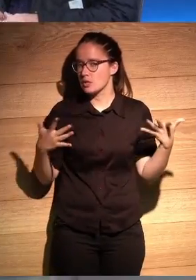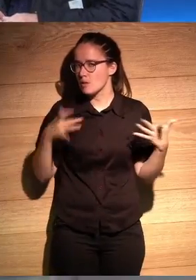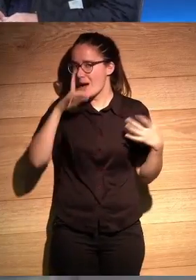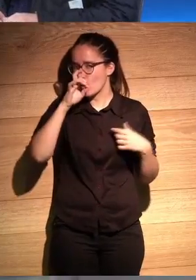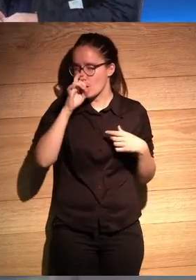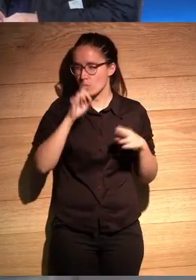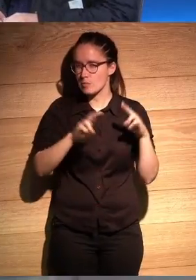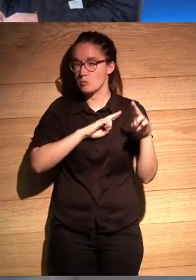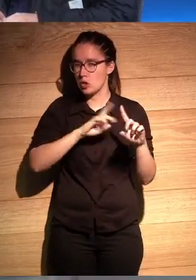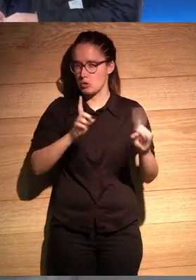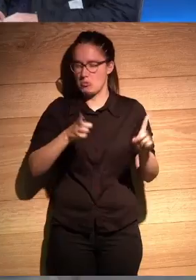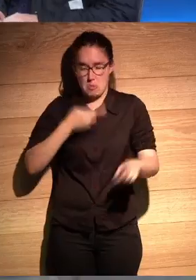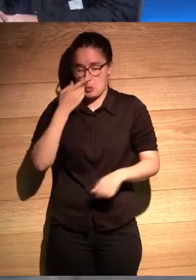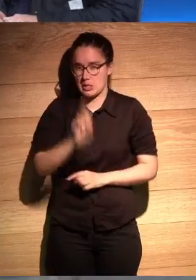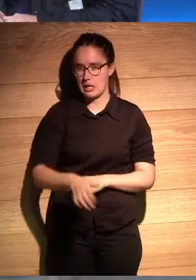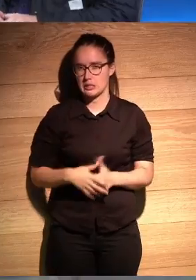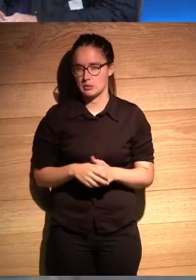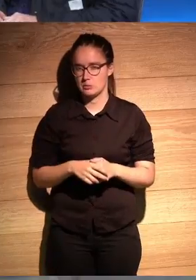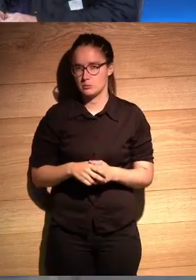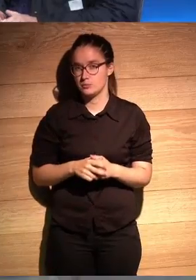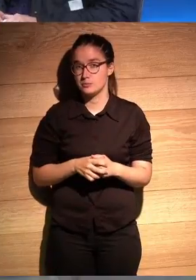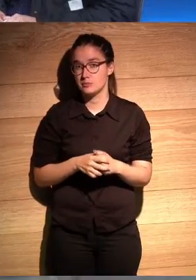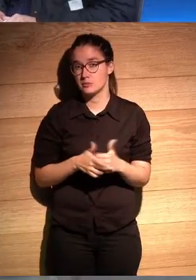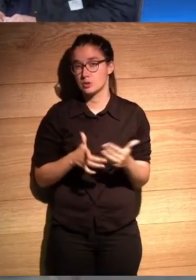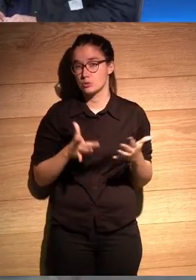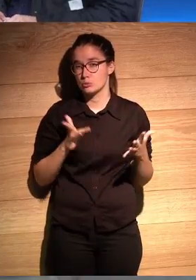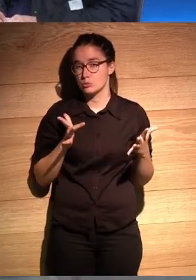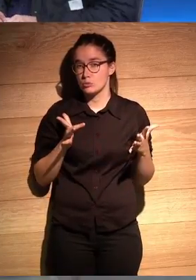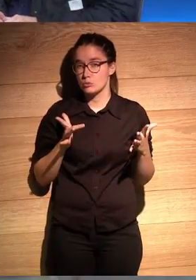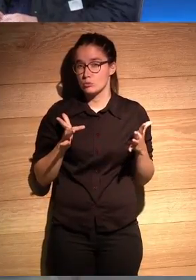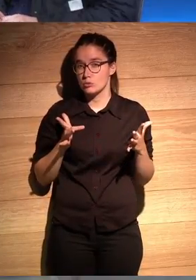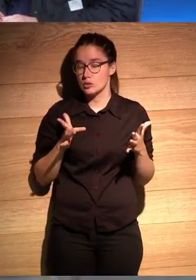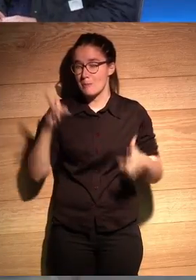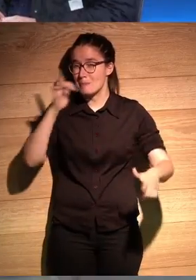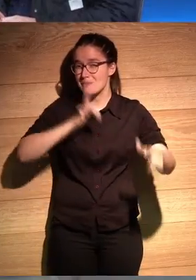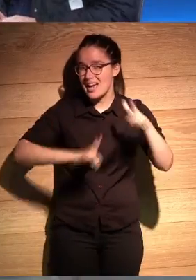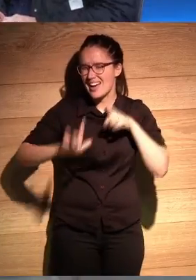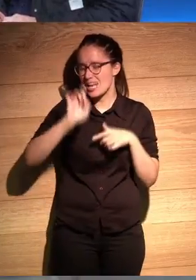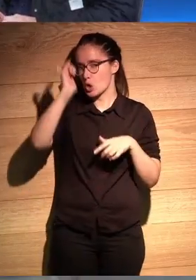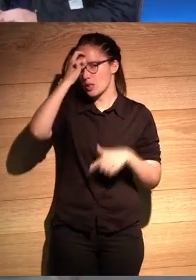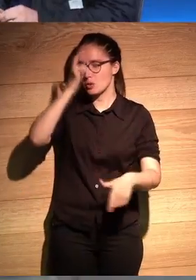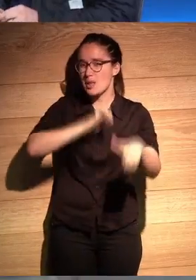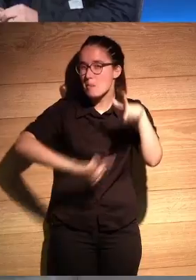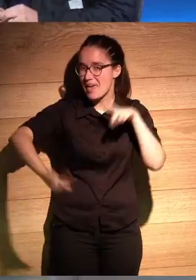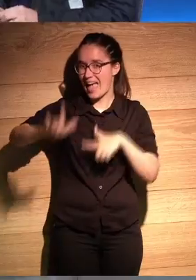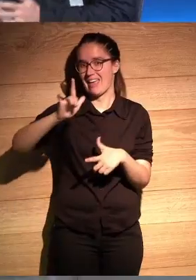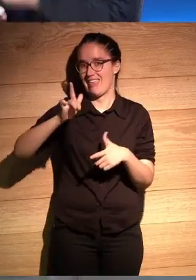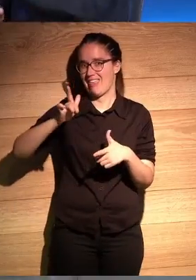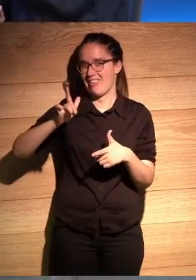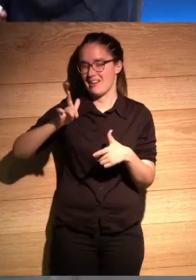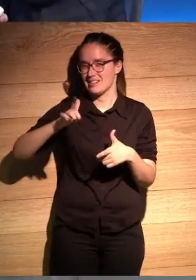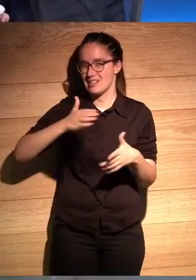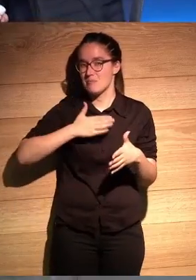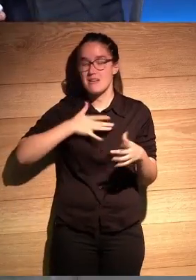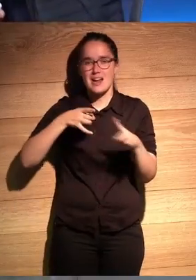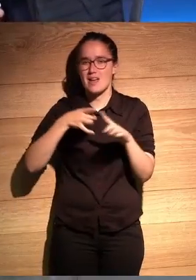recuerdo que me respondías no, a mí eso no me interesa o sea estaba a ti viajar el concepto del viaje como tal no, mi